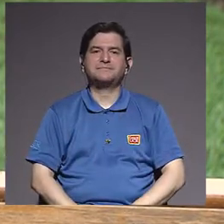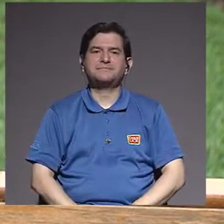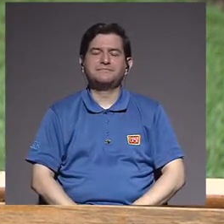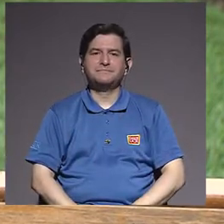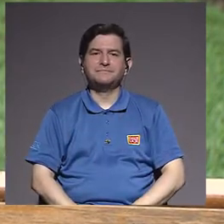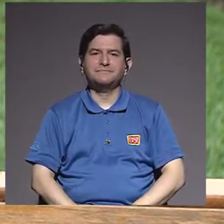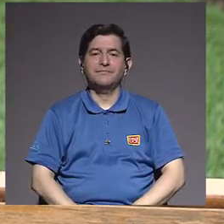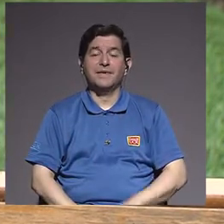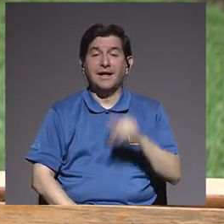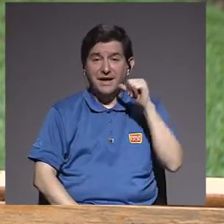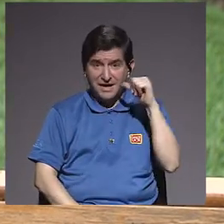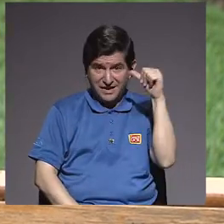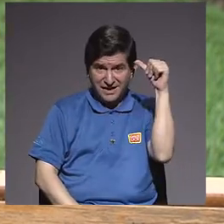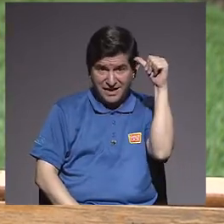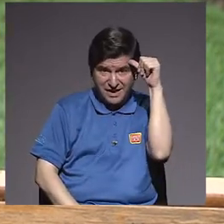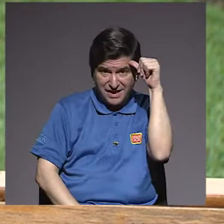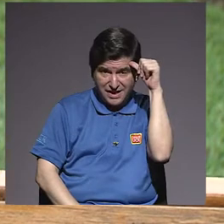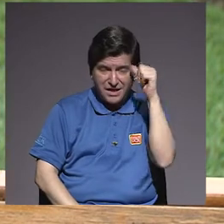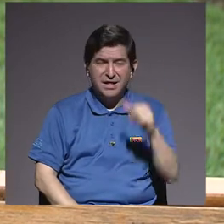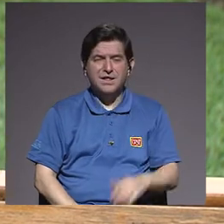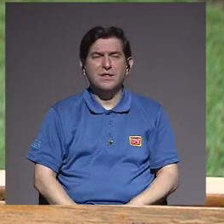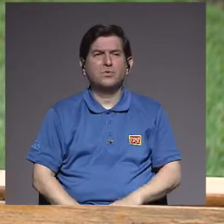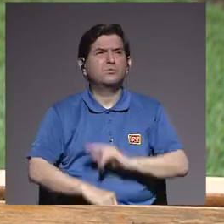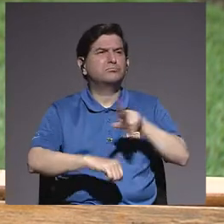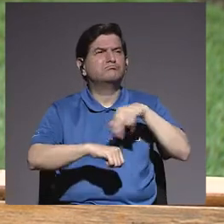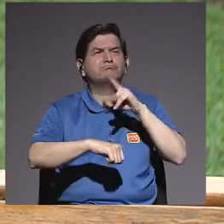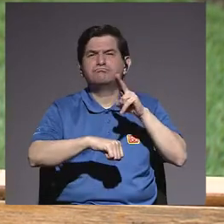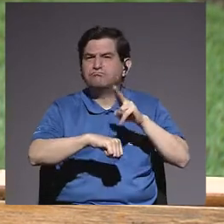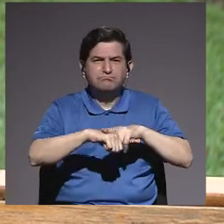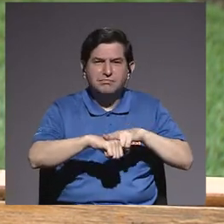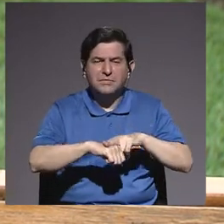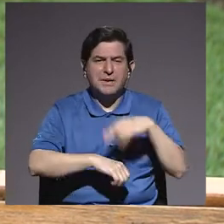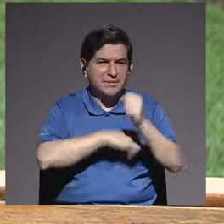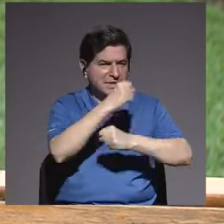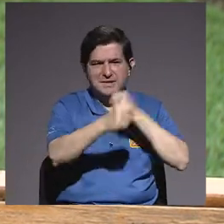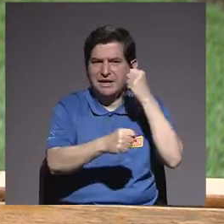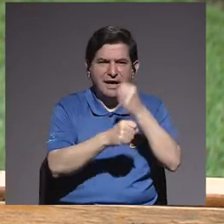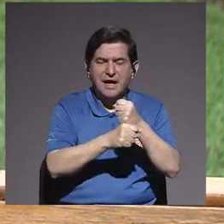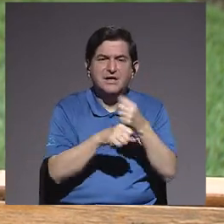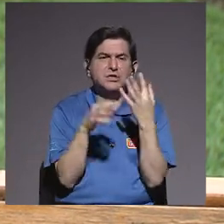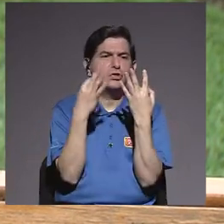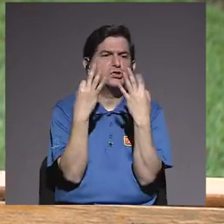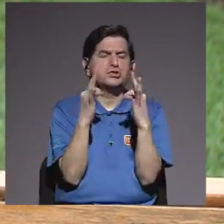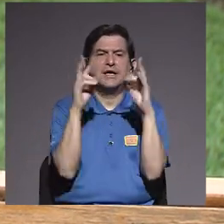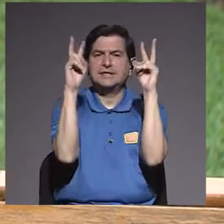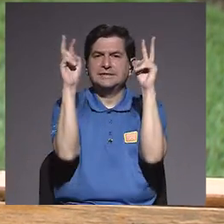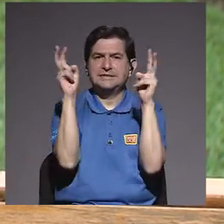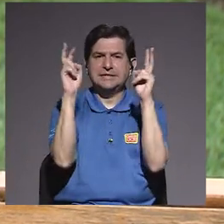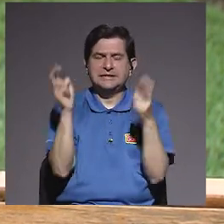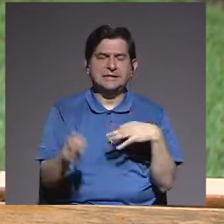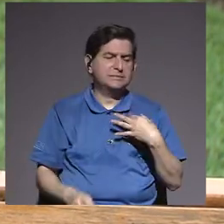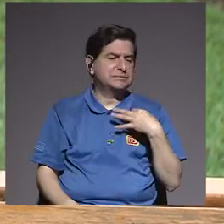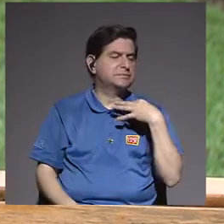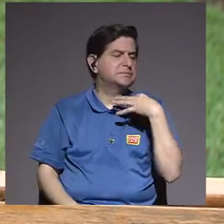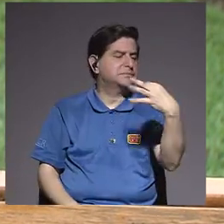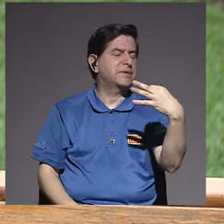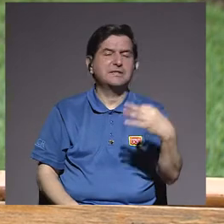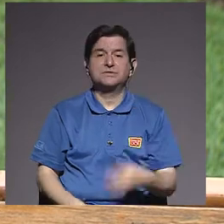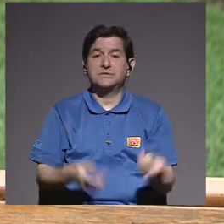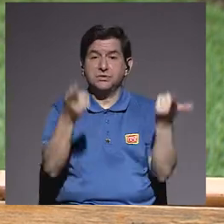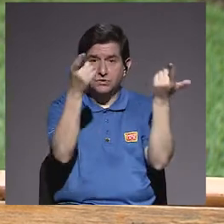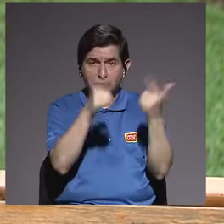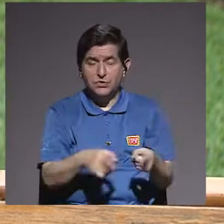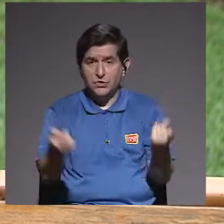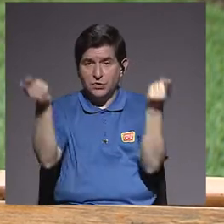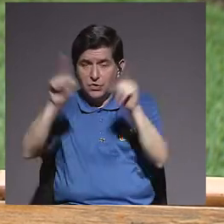Y los adultos en promedio de edad tratan los temas cotidianos, lo que se